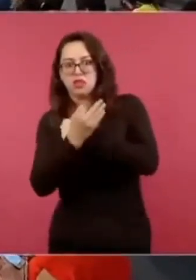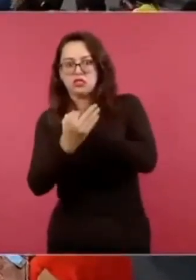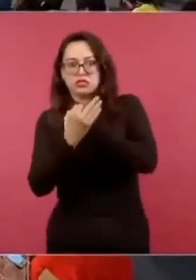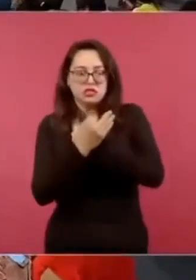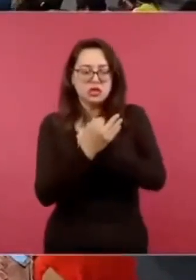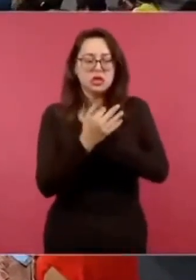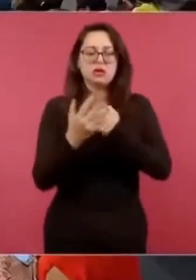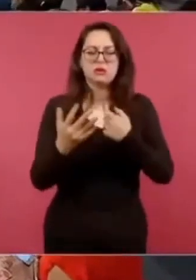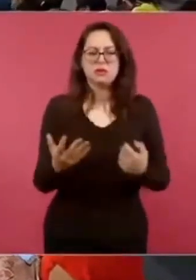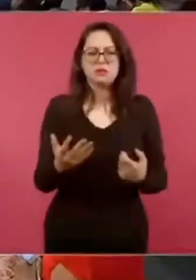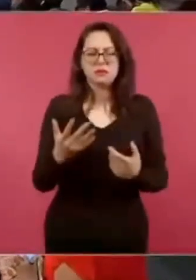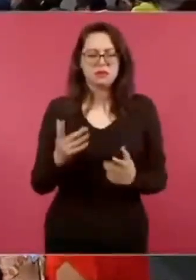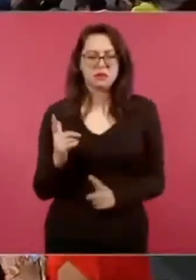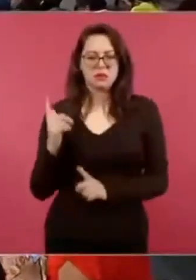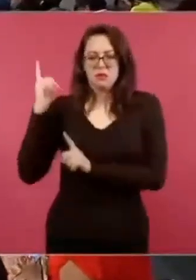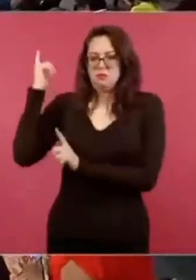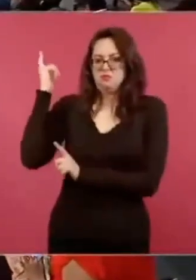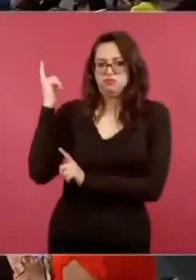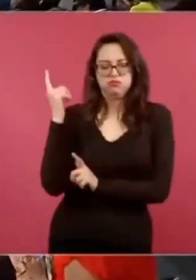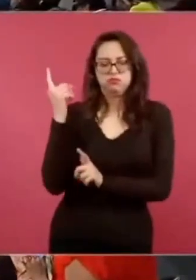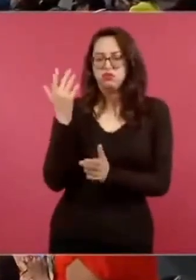Pero todo armado.